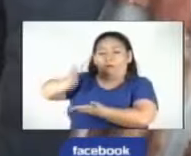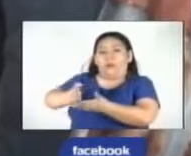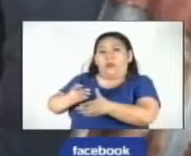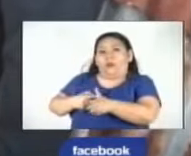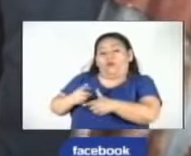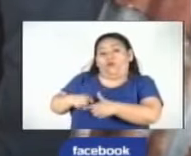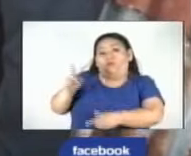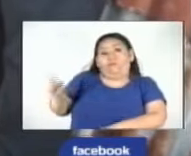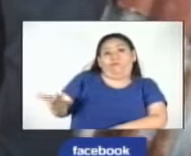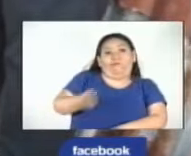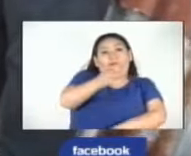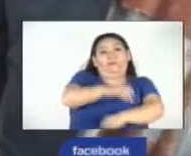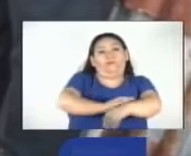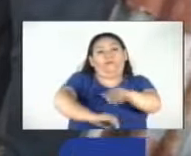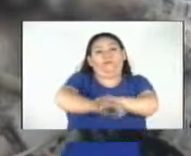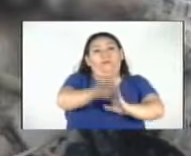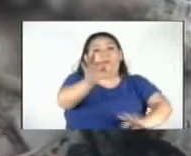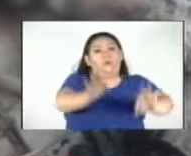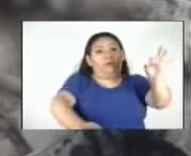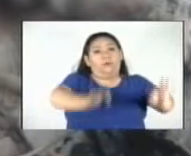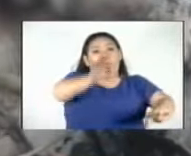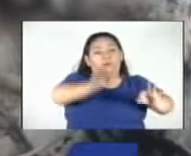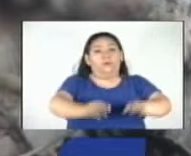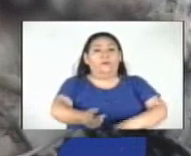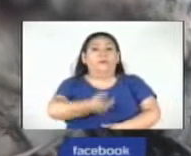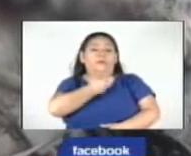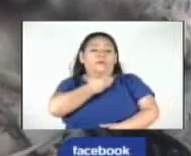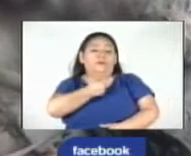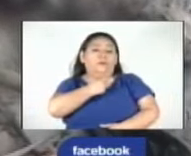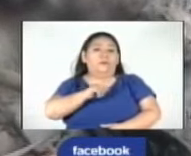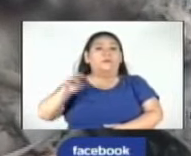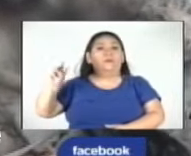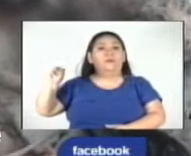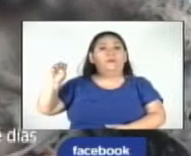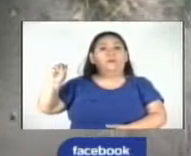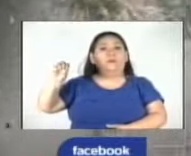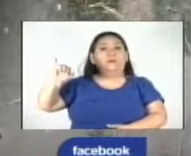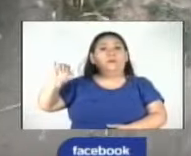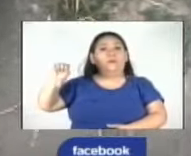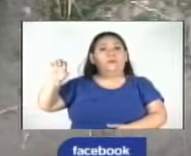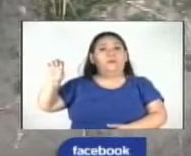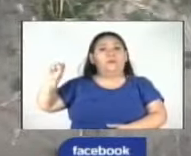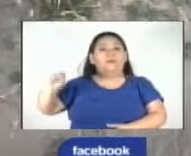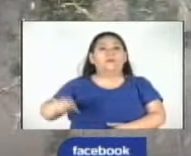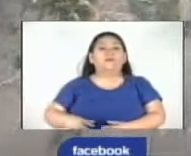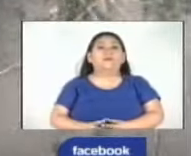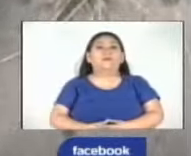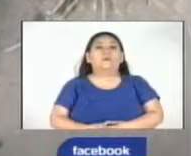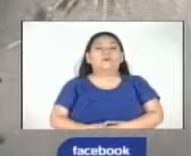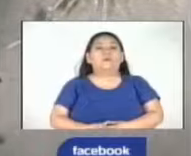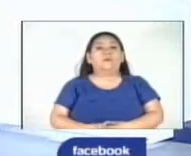por lo que deberá enfrentar la justicia. Para Noticiero Hechos, Moisés Bonilla.